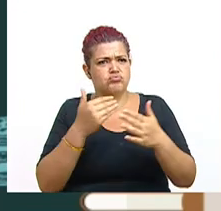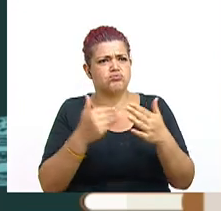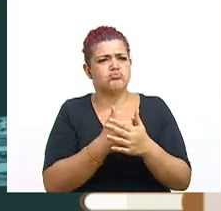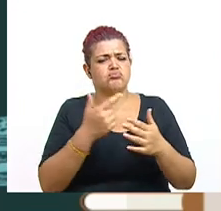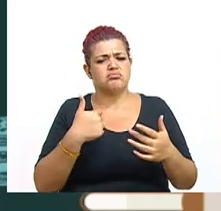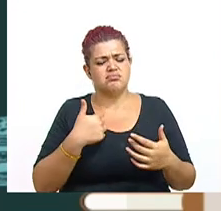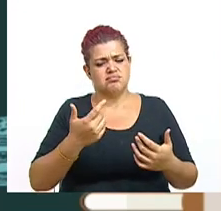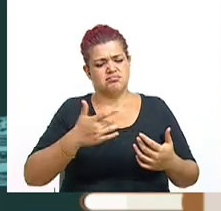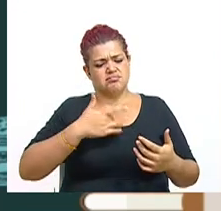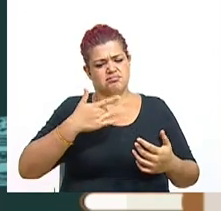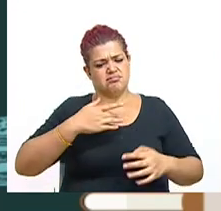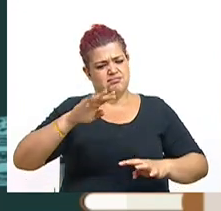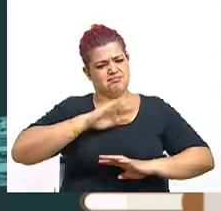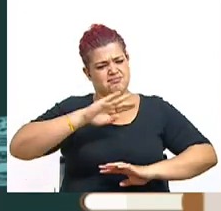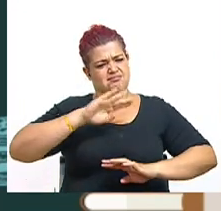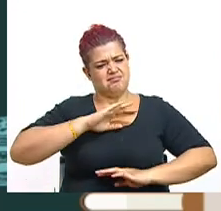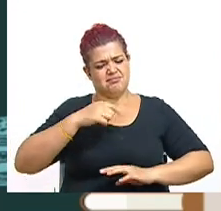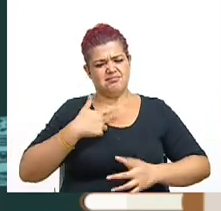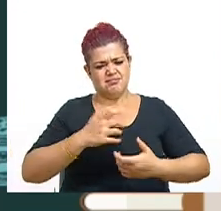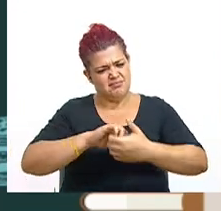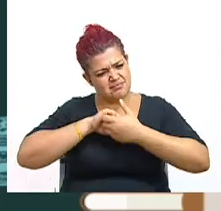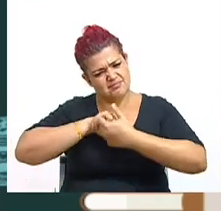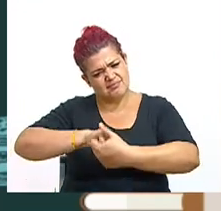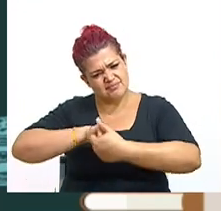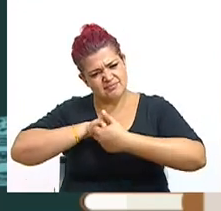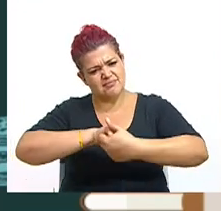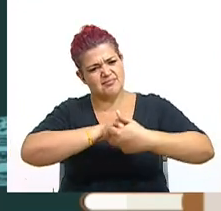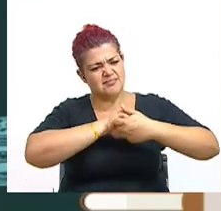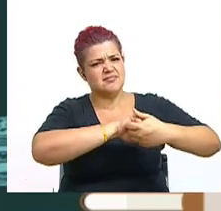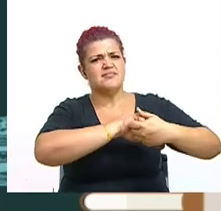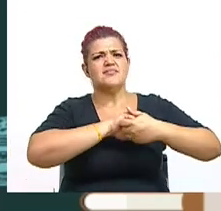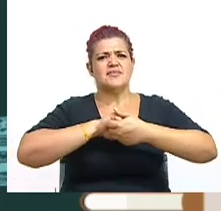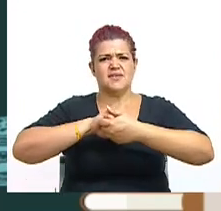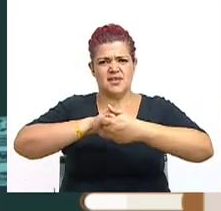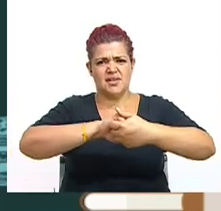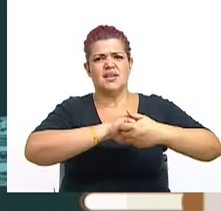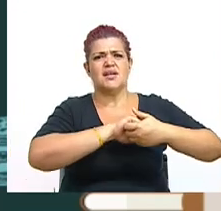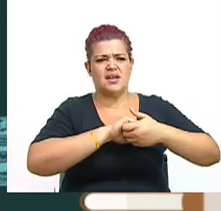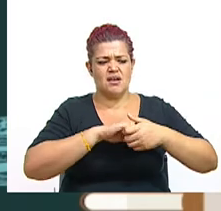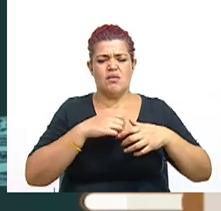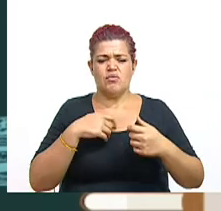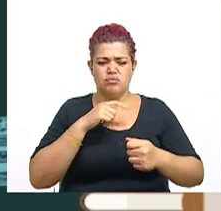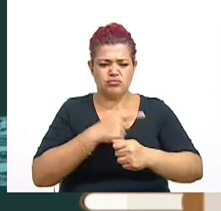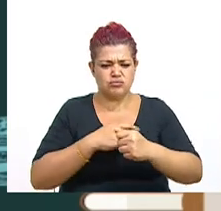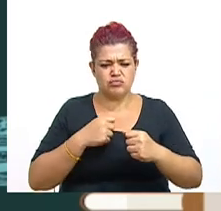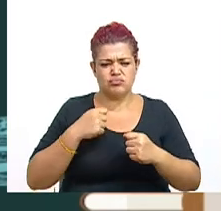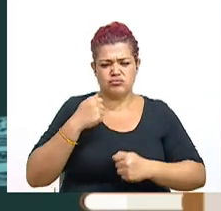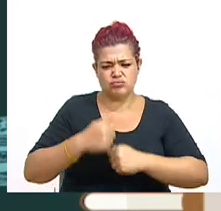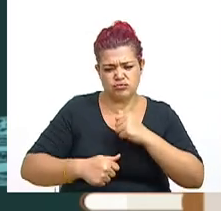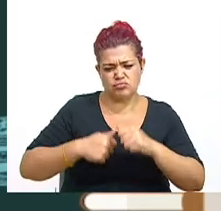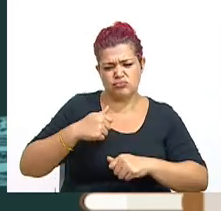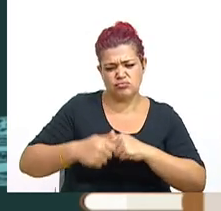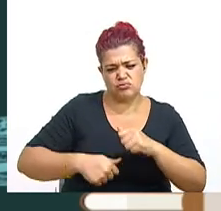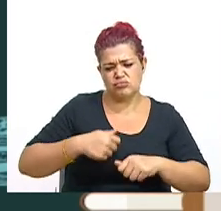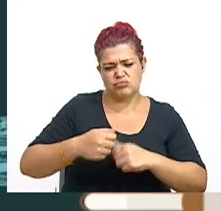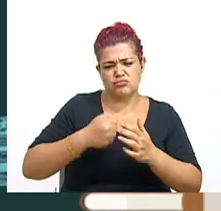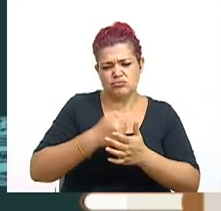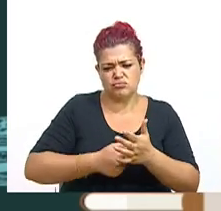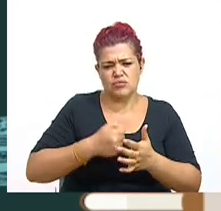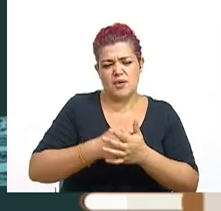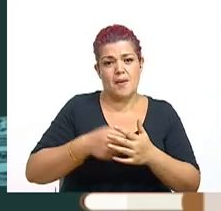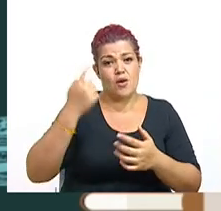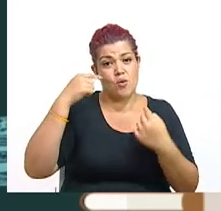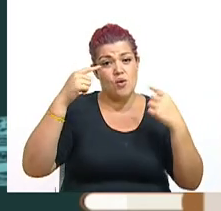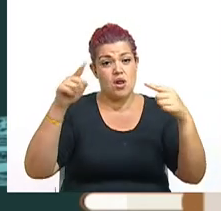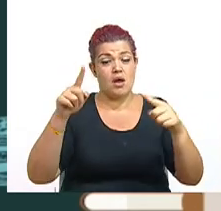satisfacción de sentirse solidario en el esfuerzo común de lograr que la sociedad costarricense sea cada